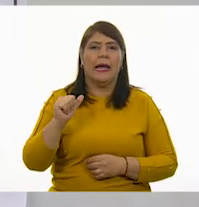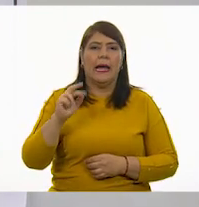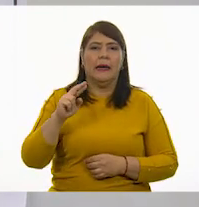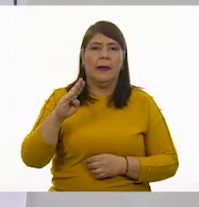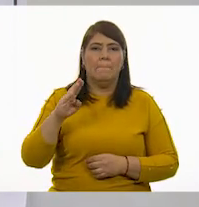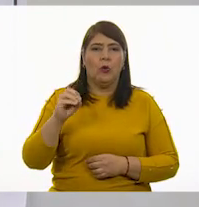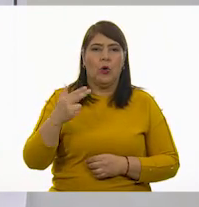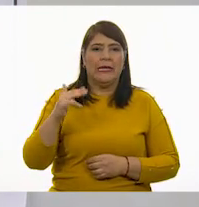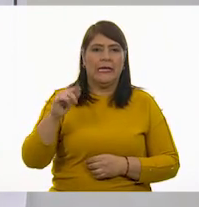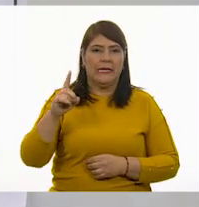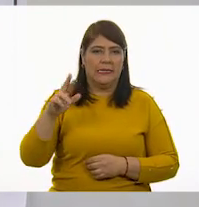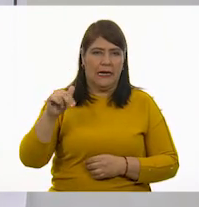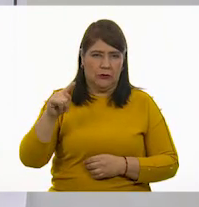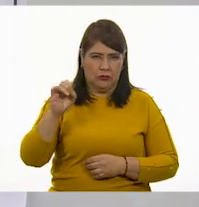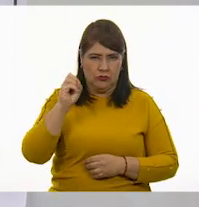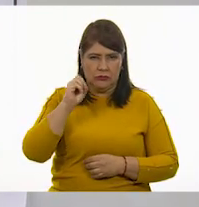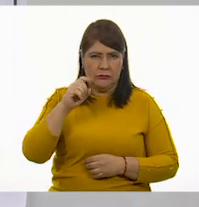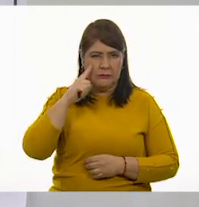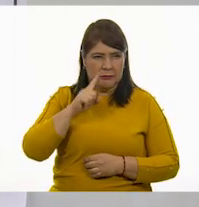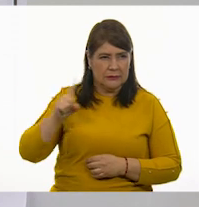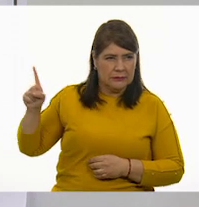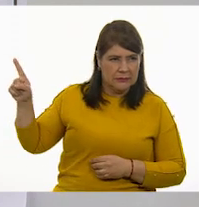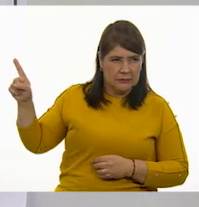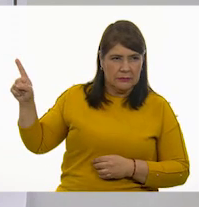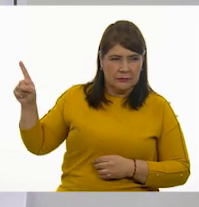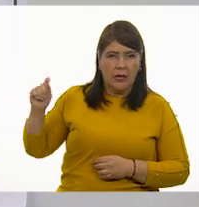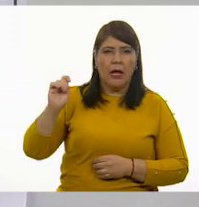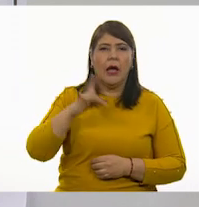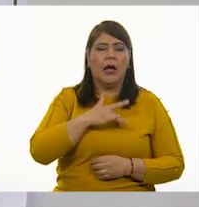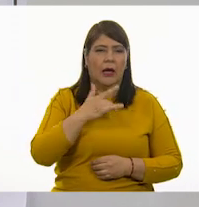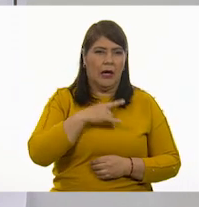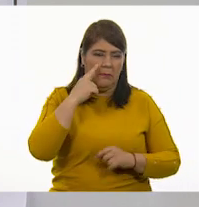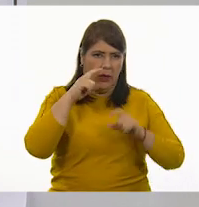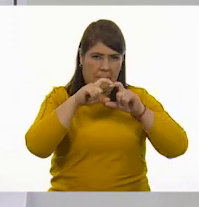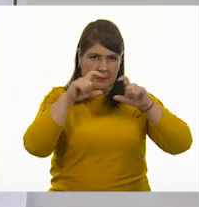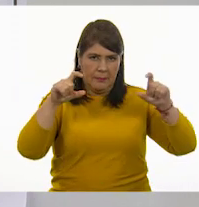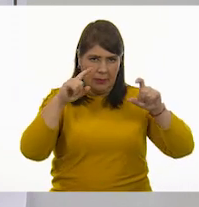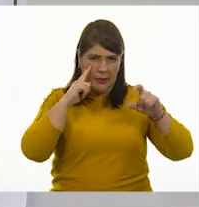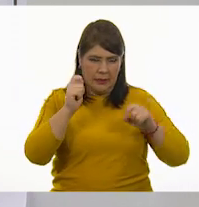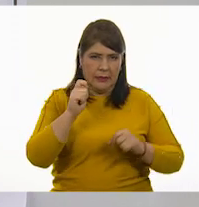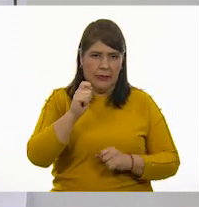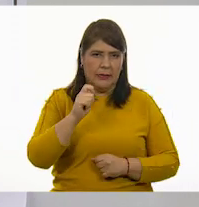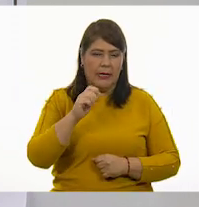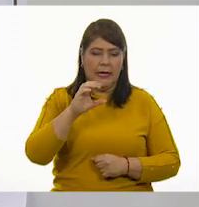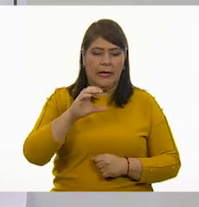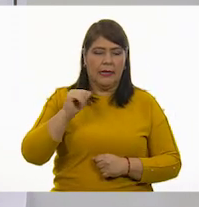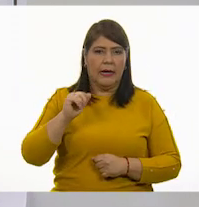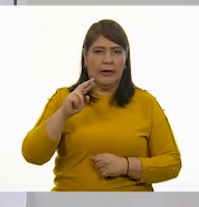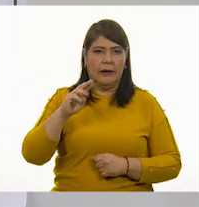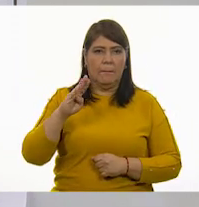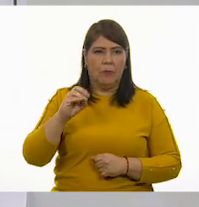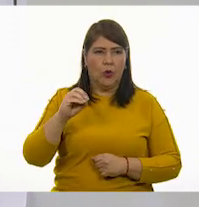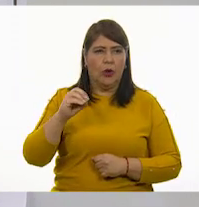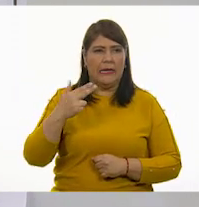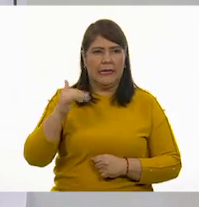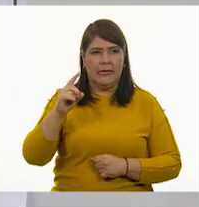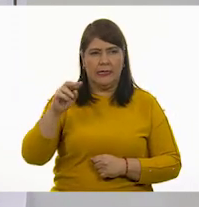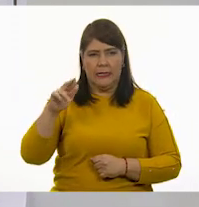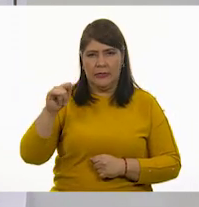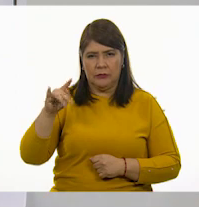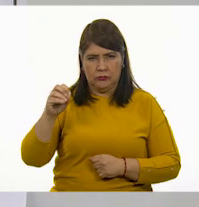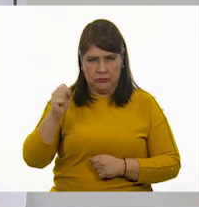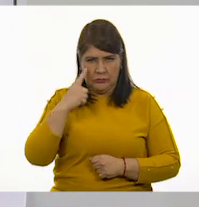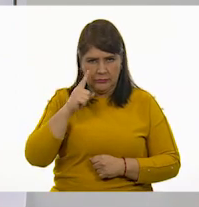elemento que tiene nutrimental este tipo de bolsas de papas.